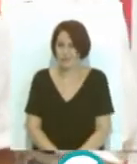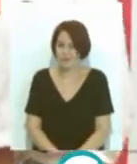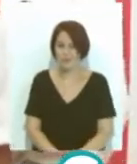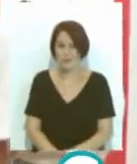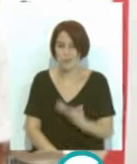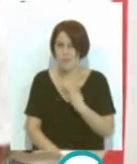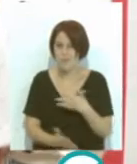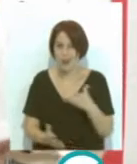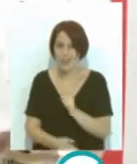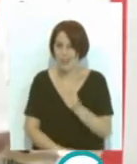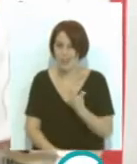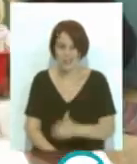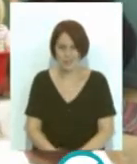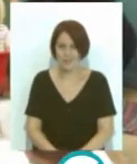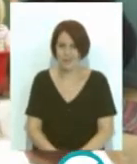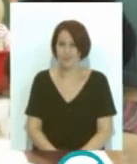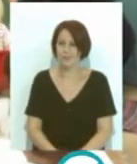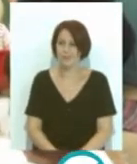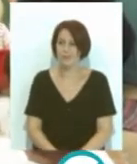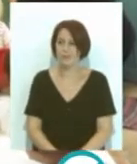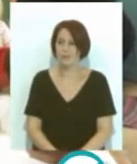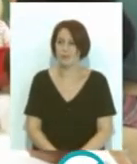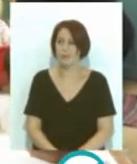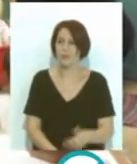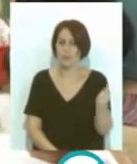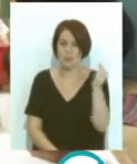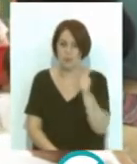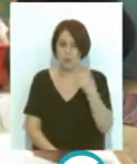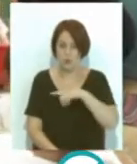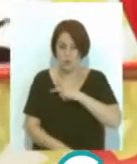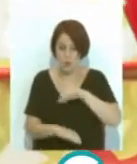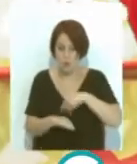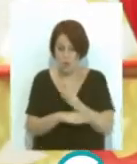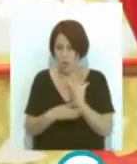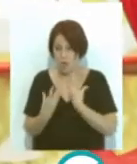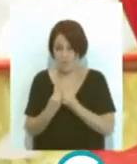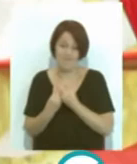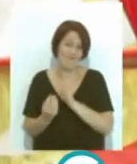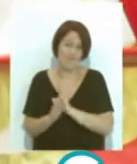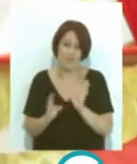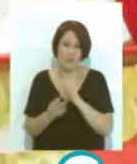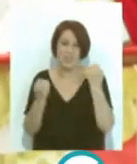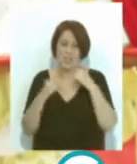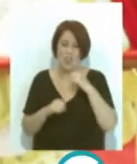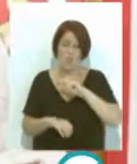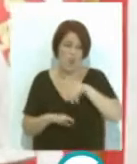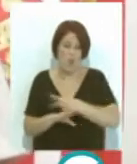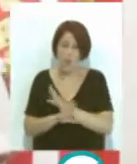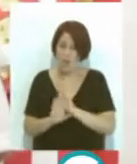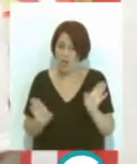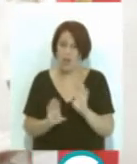lo más grande que tú puedes hacer con esto La semana tenemos dos horas con ella y nada más que podemos enseñar las dos horas